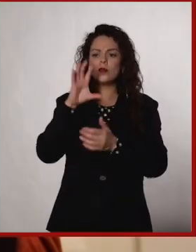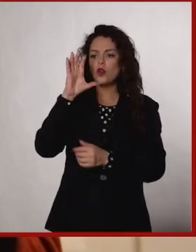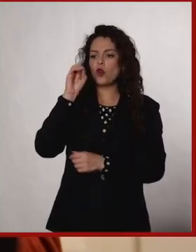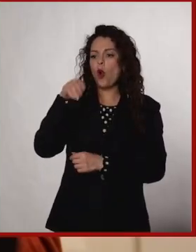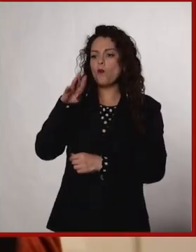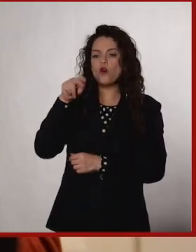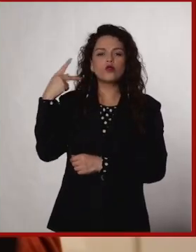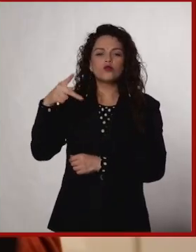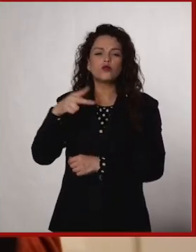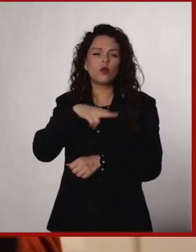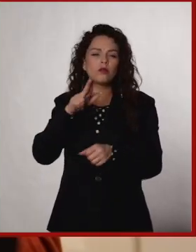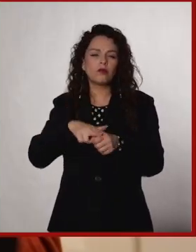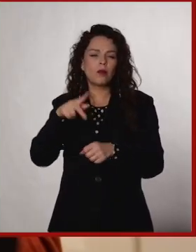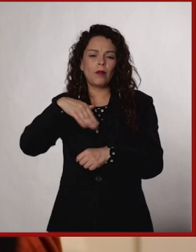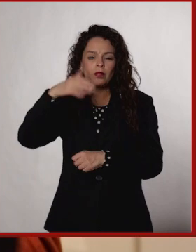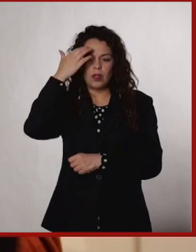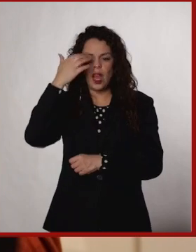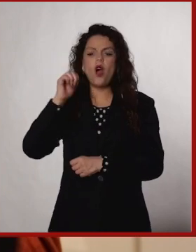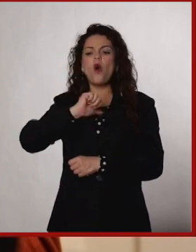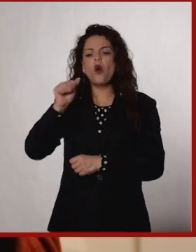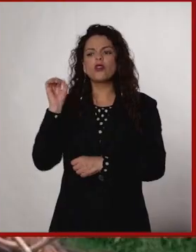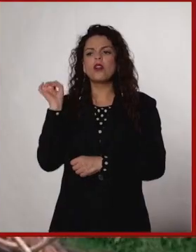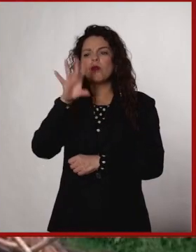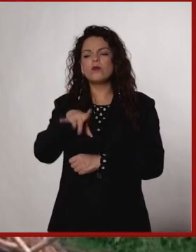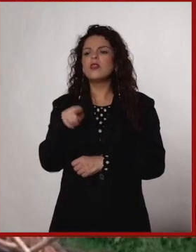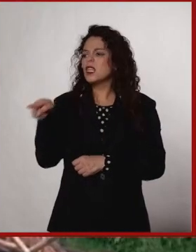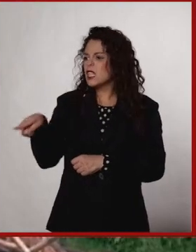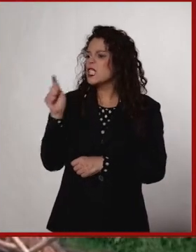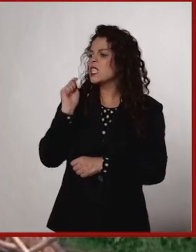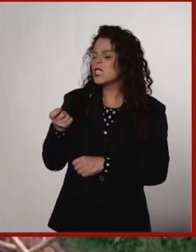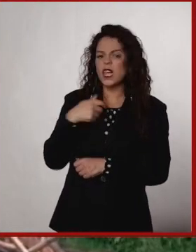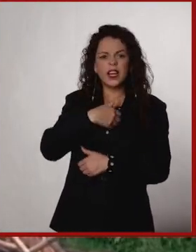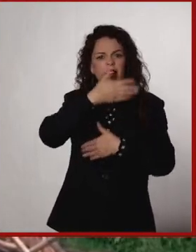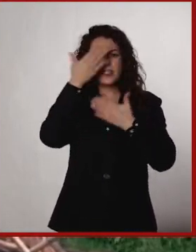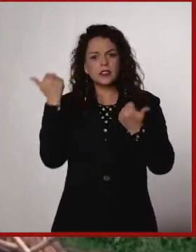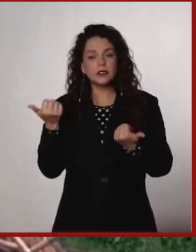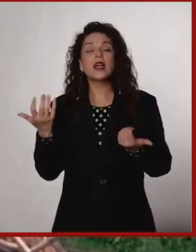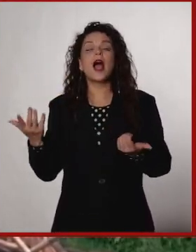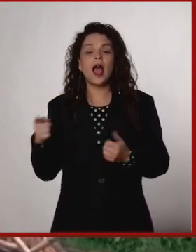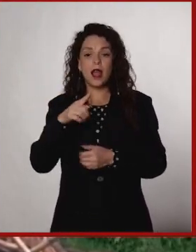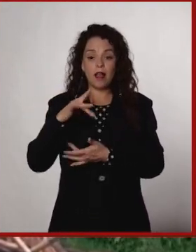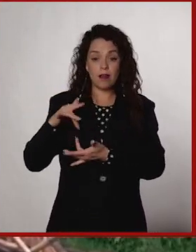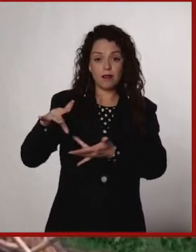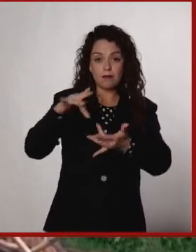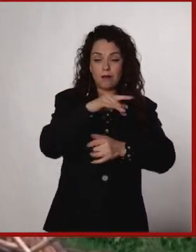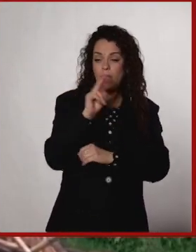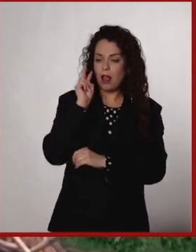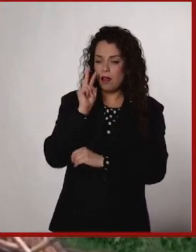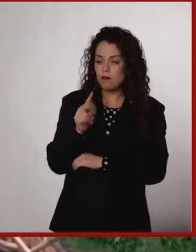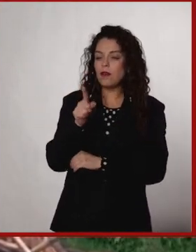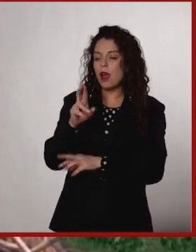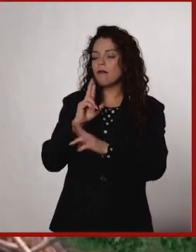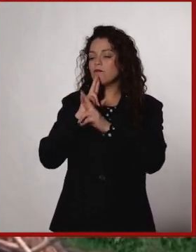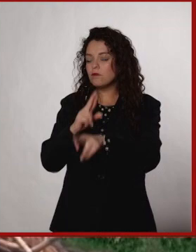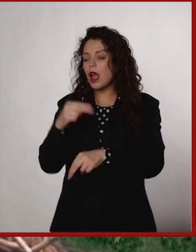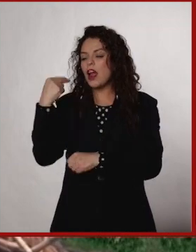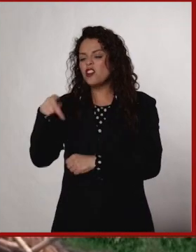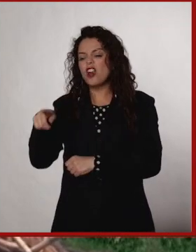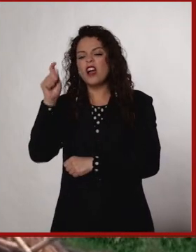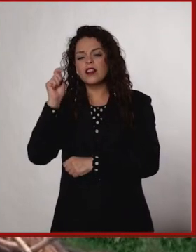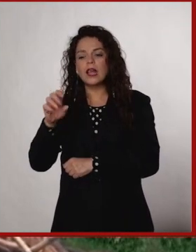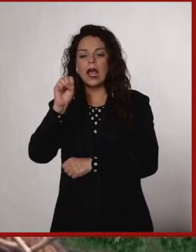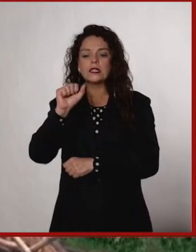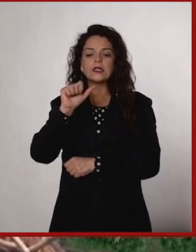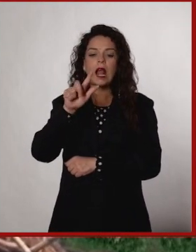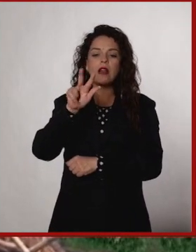común o dicen, o más bien preguntan, ¿esto qué es? Y en la red de usuarios, pues hay alguien que luego contesta, ah, pues eso